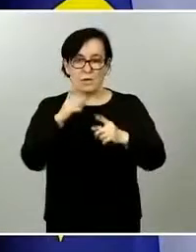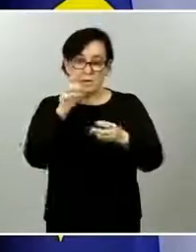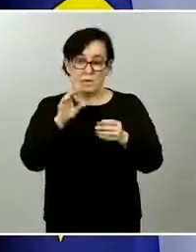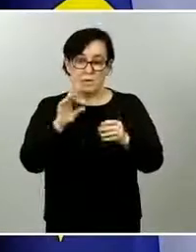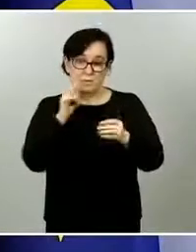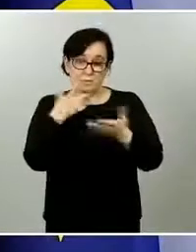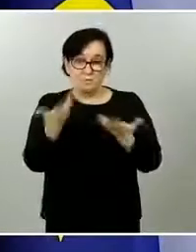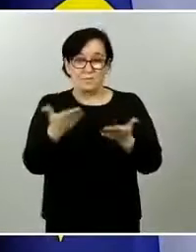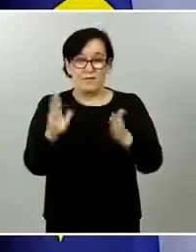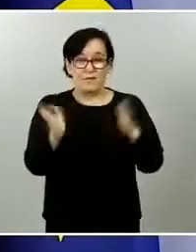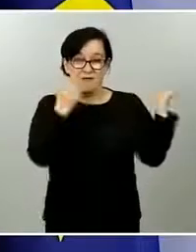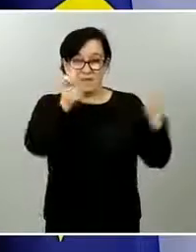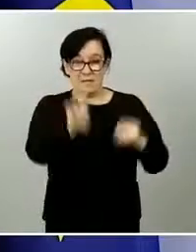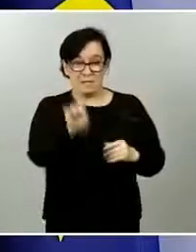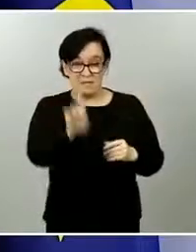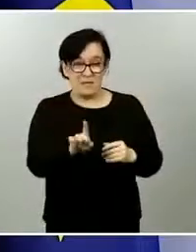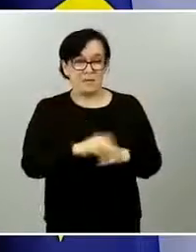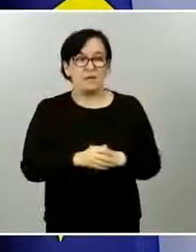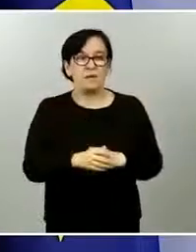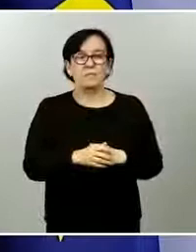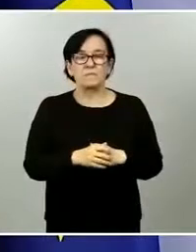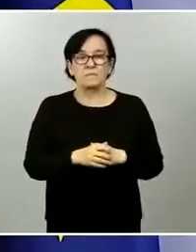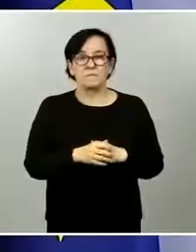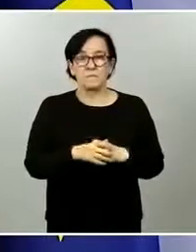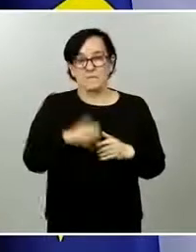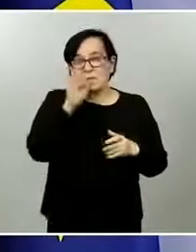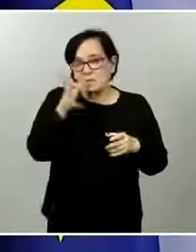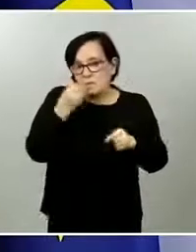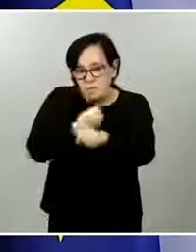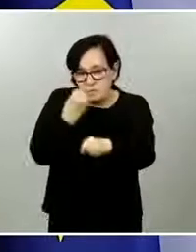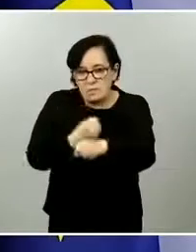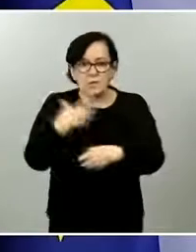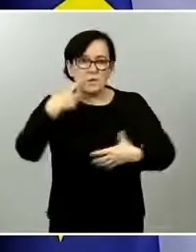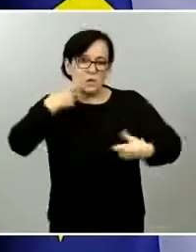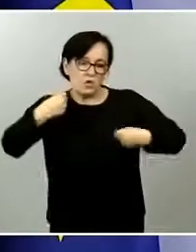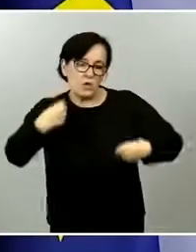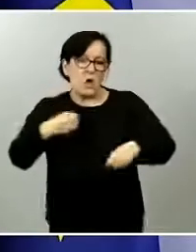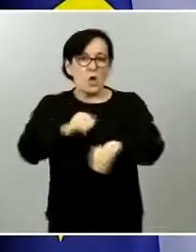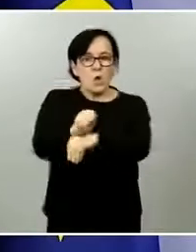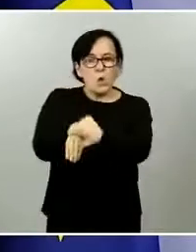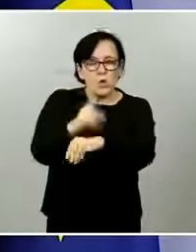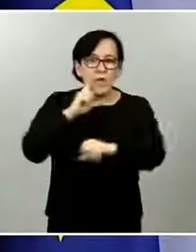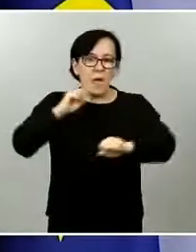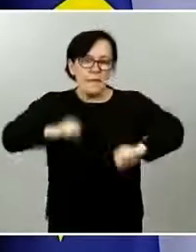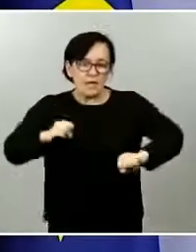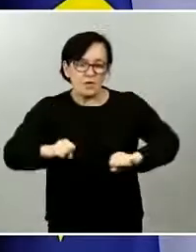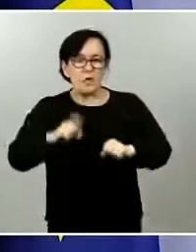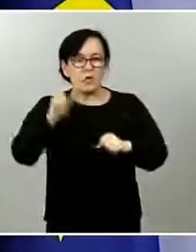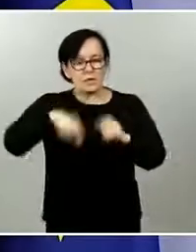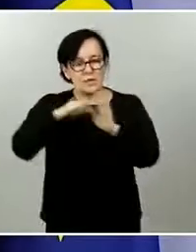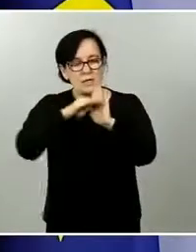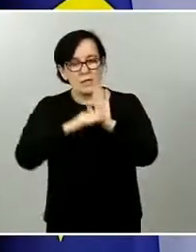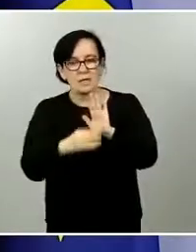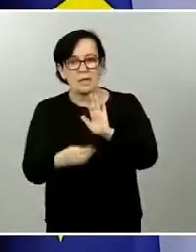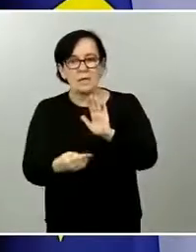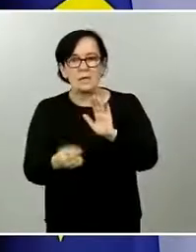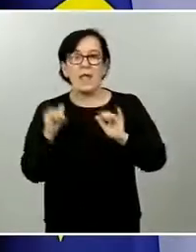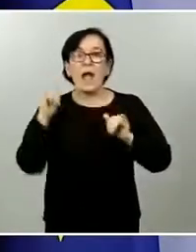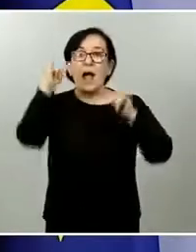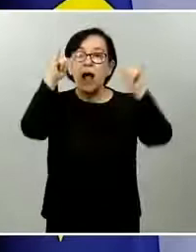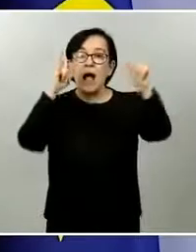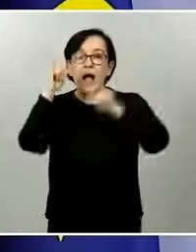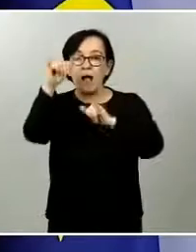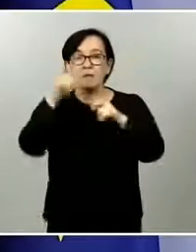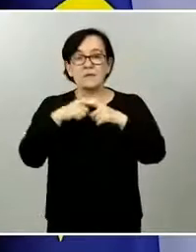competencia estatal. Para atender las excepciones a la movilidad interterritorial inherentes a la fase